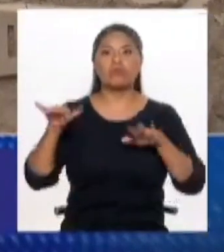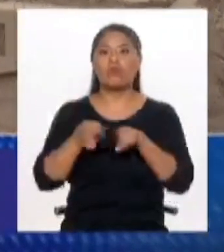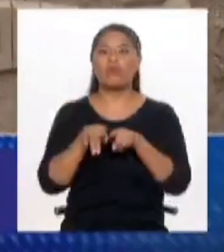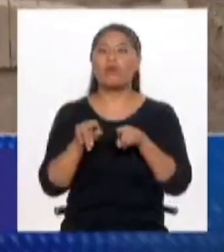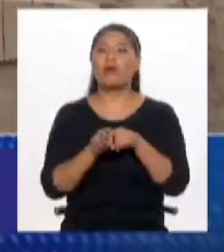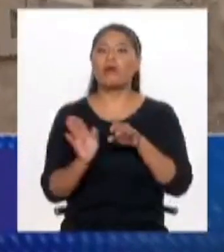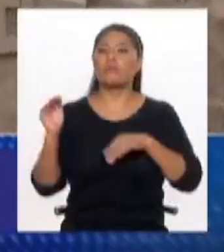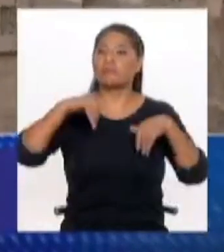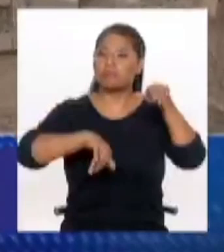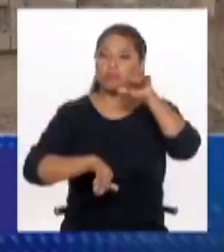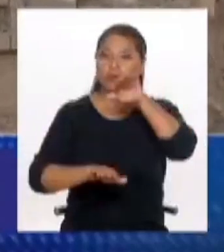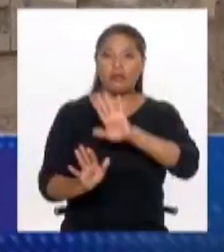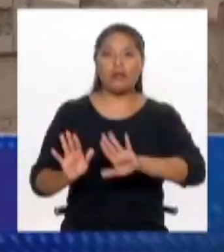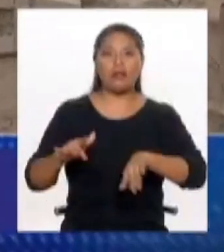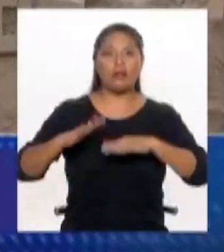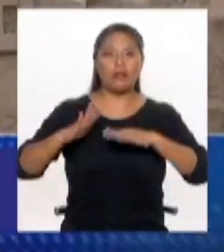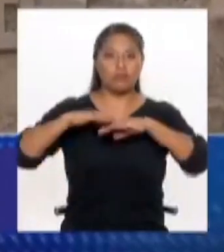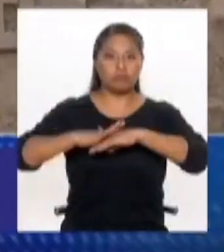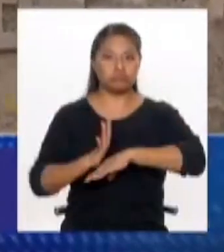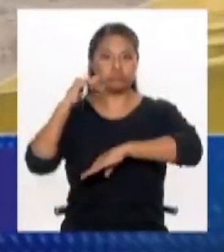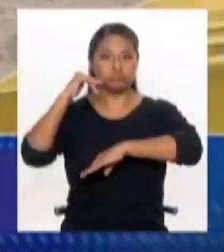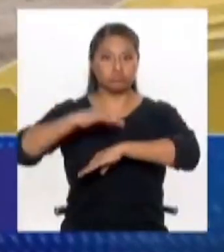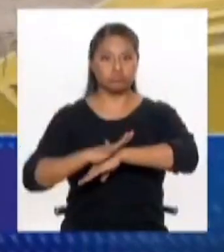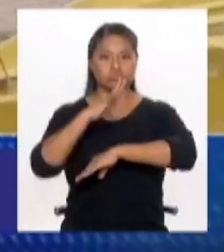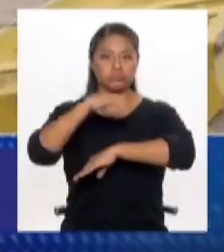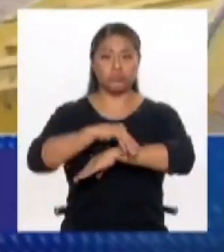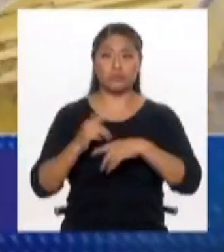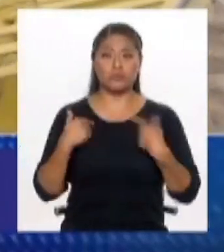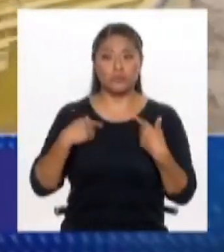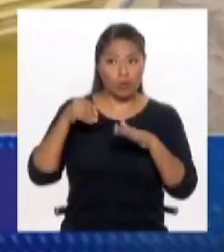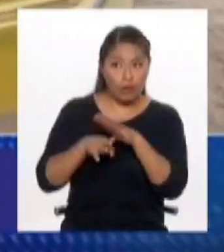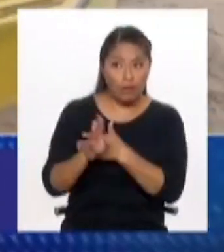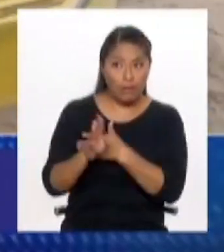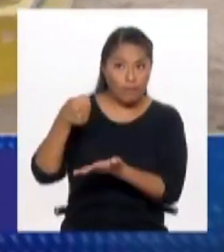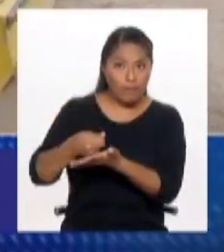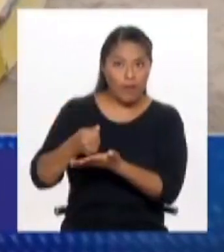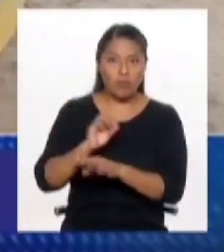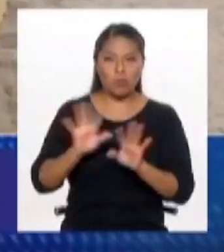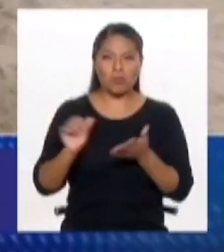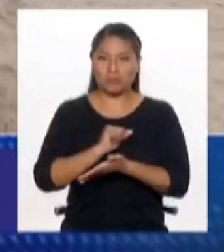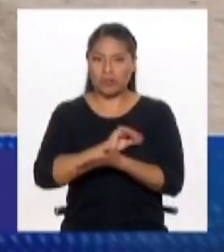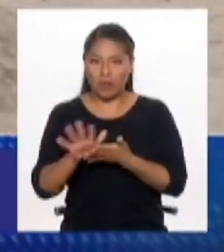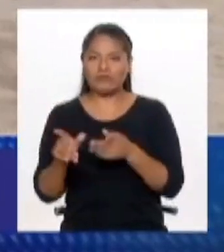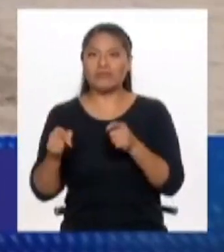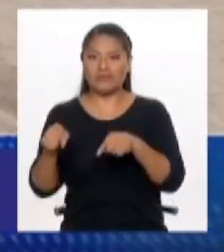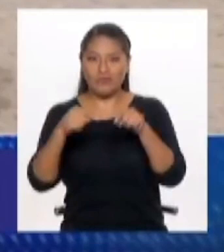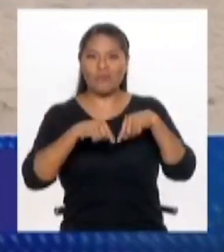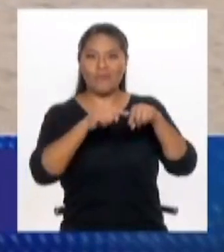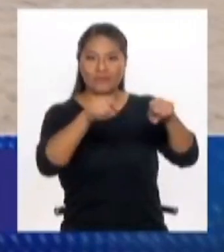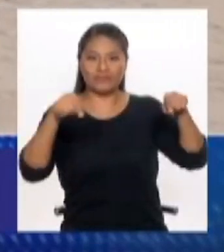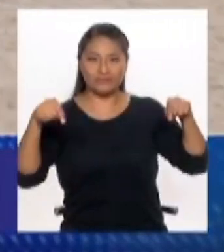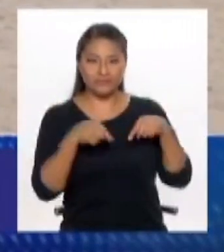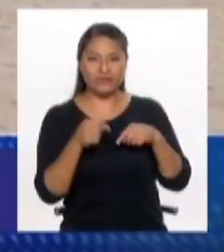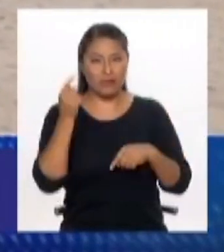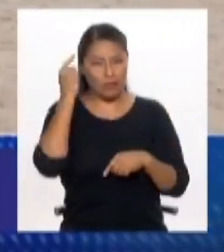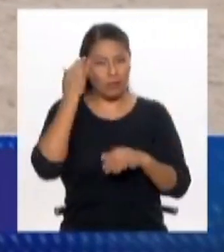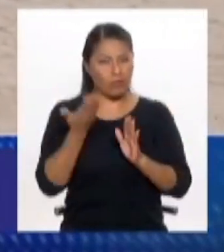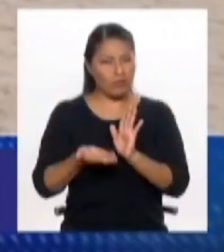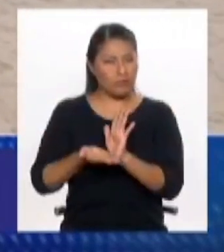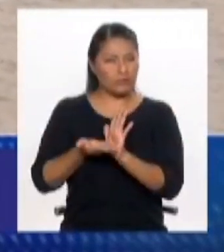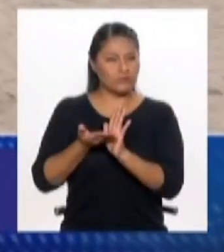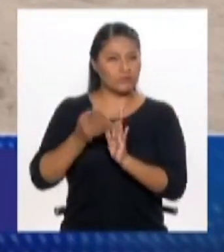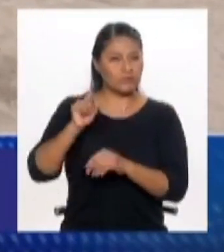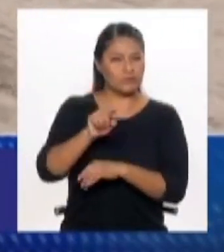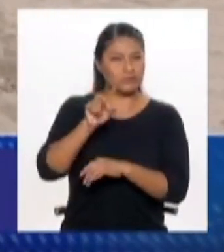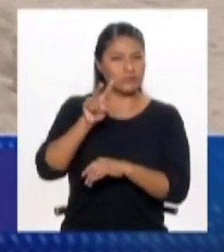restricción. Para empezar, ya ese espacio no es un espacio público. Aparentemente van a subir la tarifa, ahora que se ha invertido estos